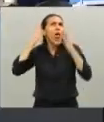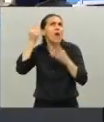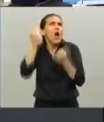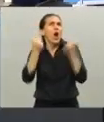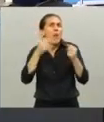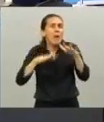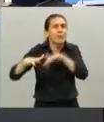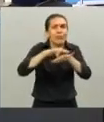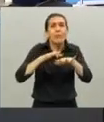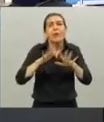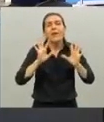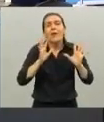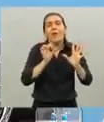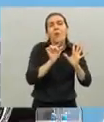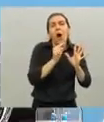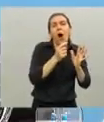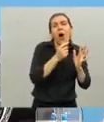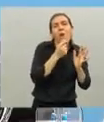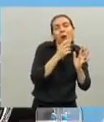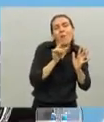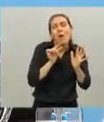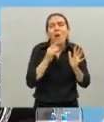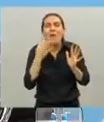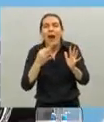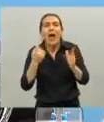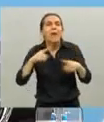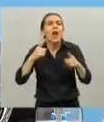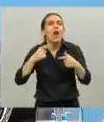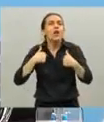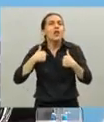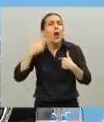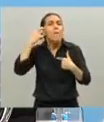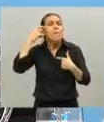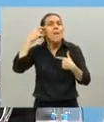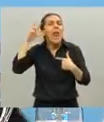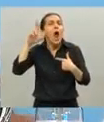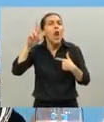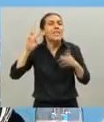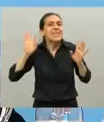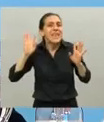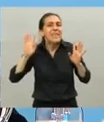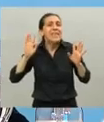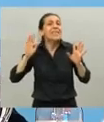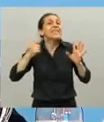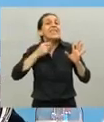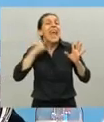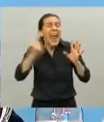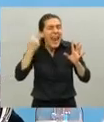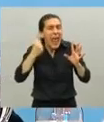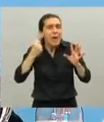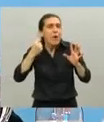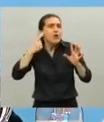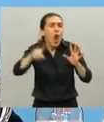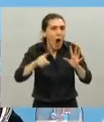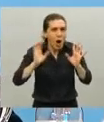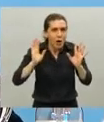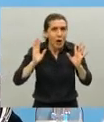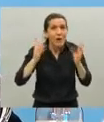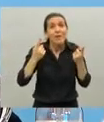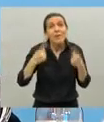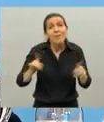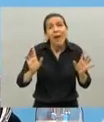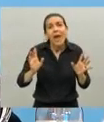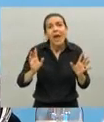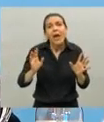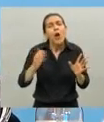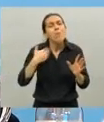medio en broma y medio en serio somos peronistas los que más nos interesa que se produzca pero la verdad es que más nos